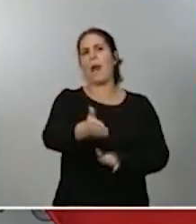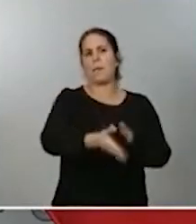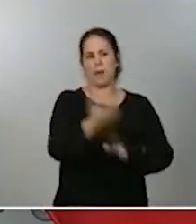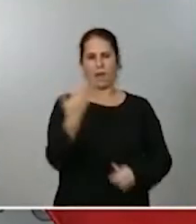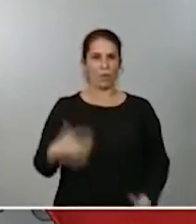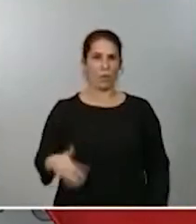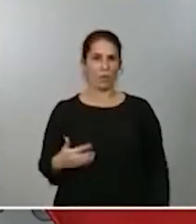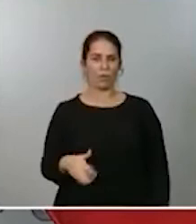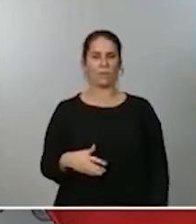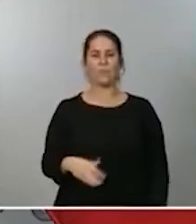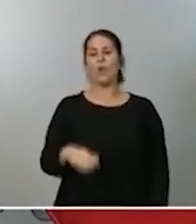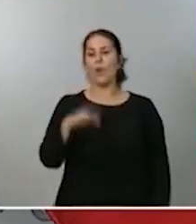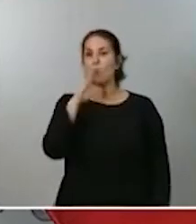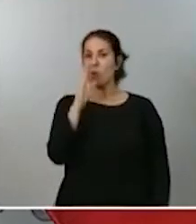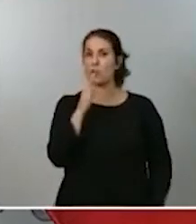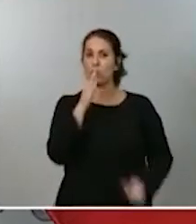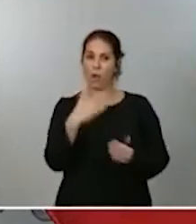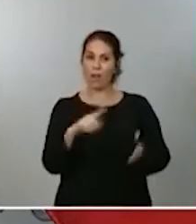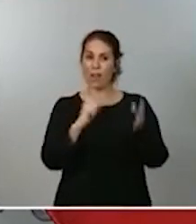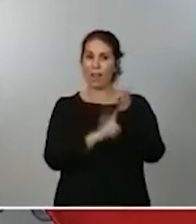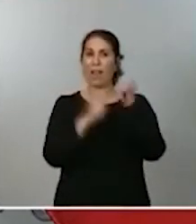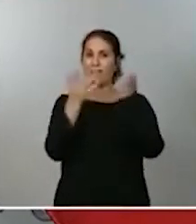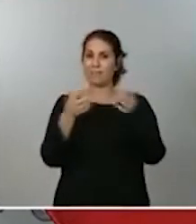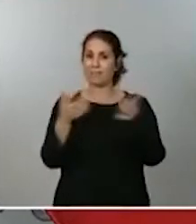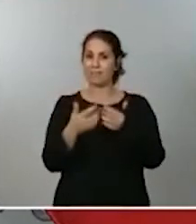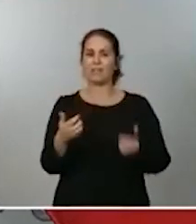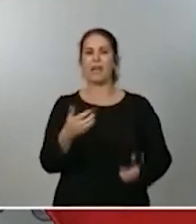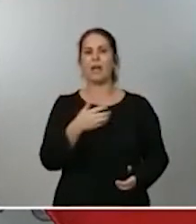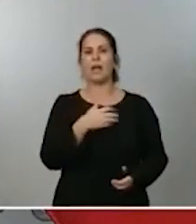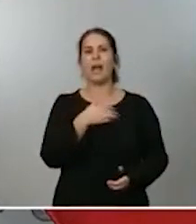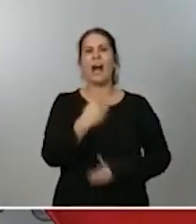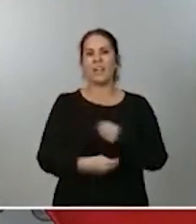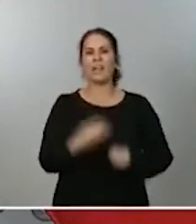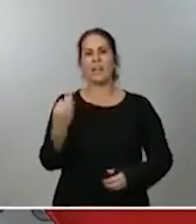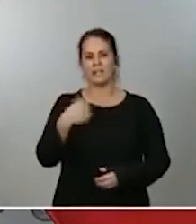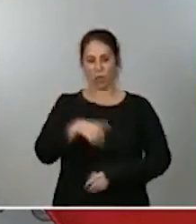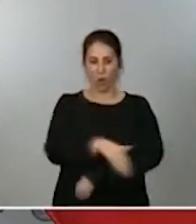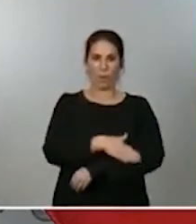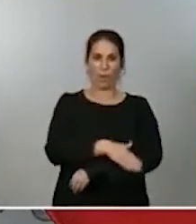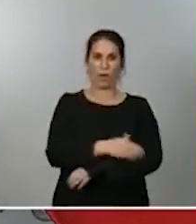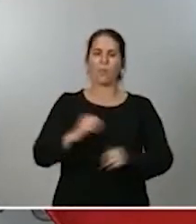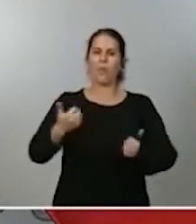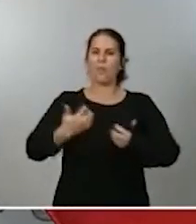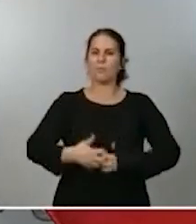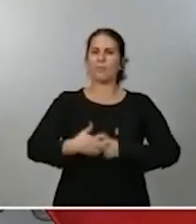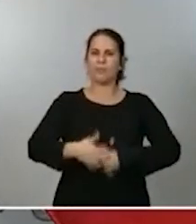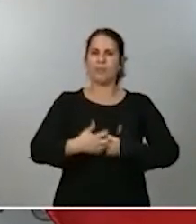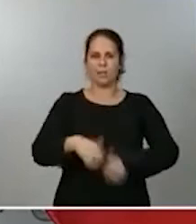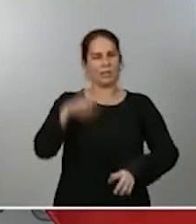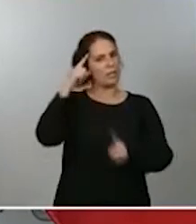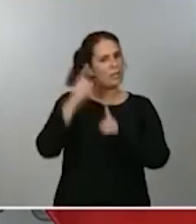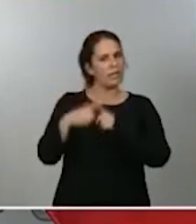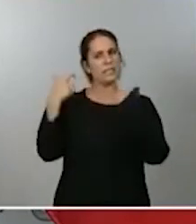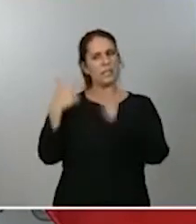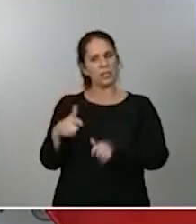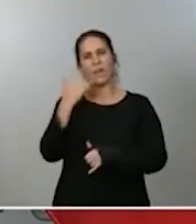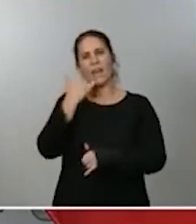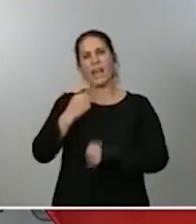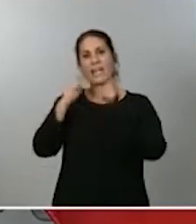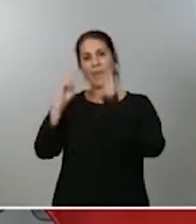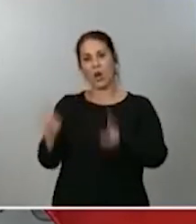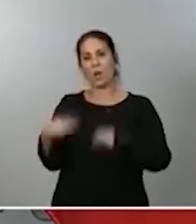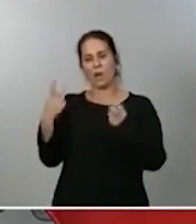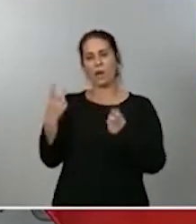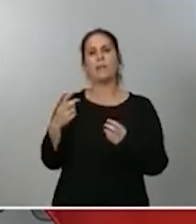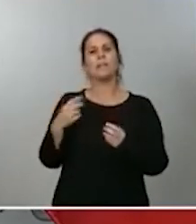texto normativo pretende que el Gobierno ponga en marcha la maquinaria para que el sector de las renovables cuente con un nuevo sistema